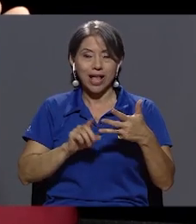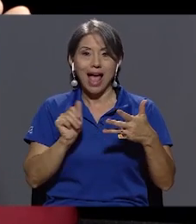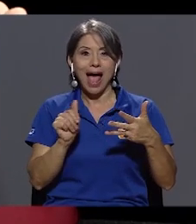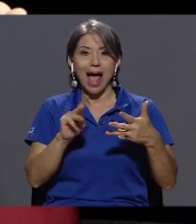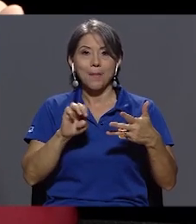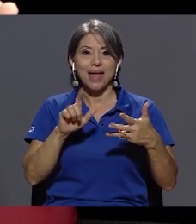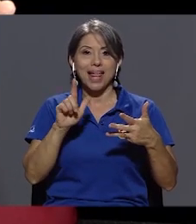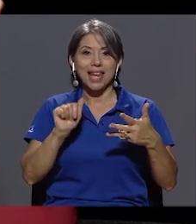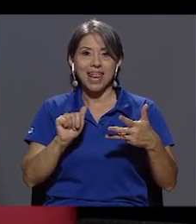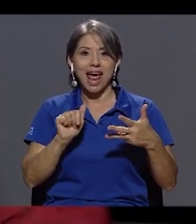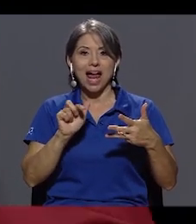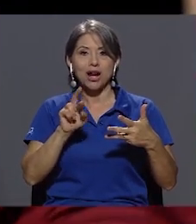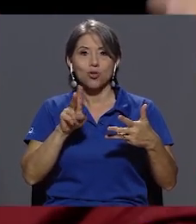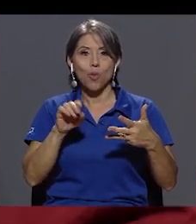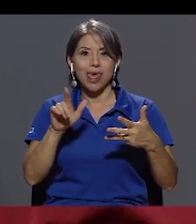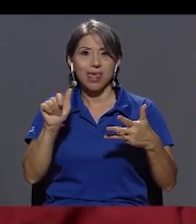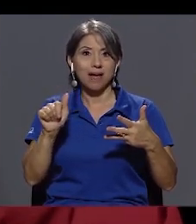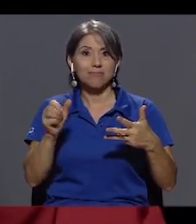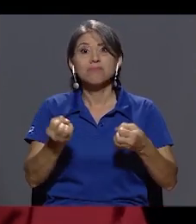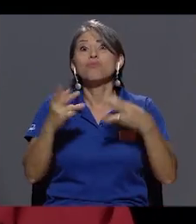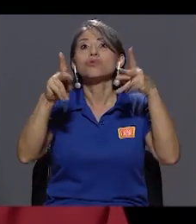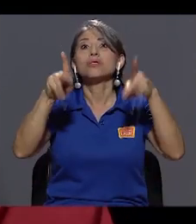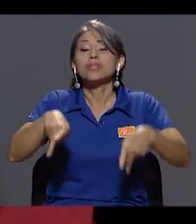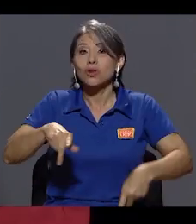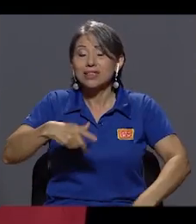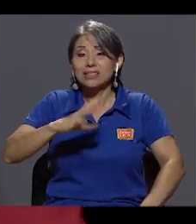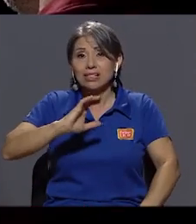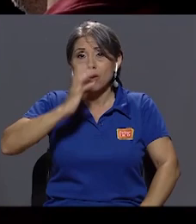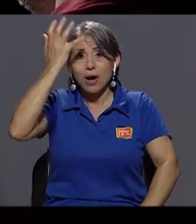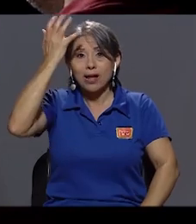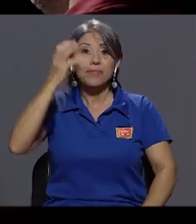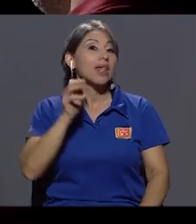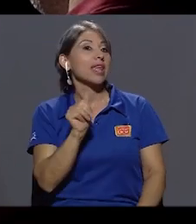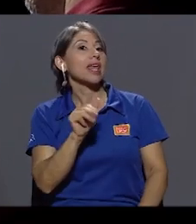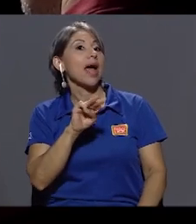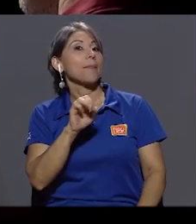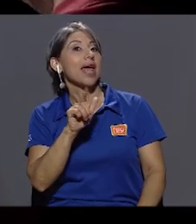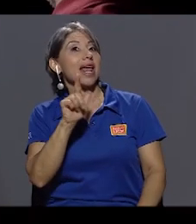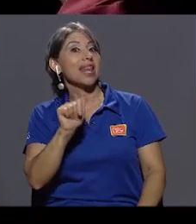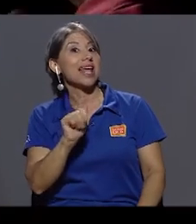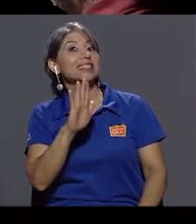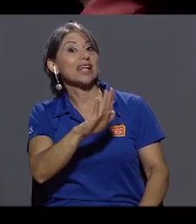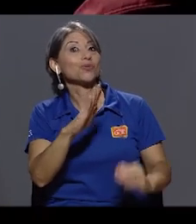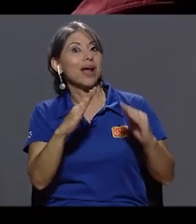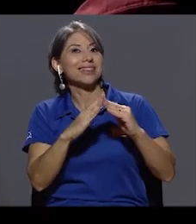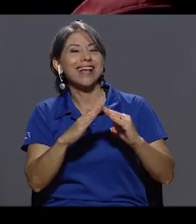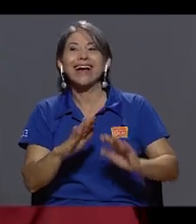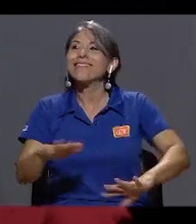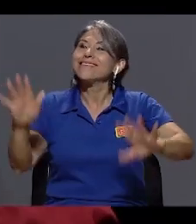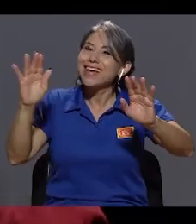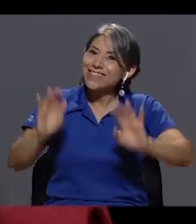Rueda. Es un montón de personajes que se enojan. Y Amelia está en su casa. Fíjate vos.